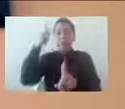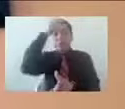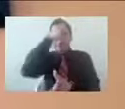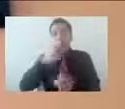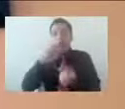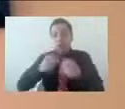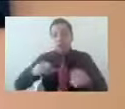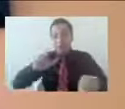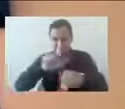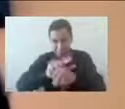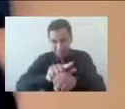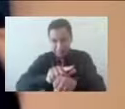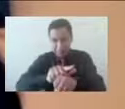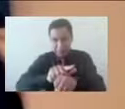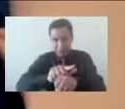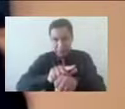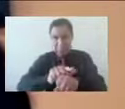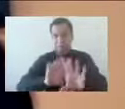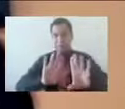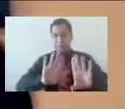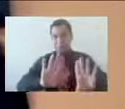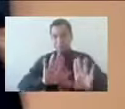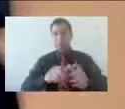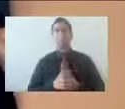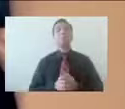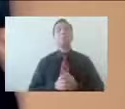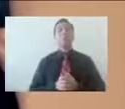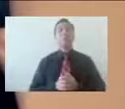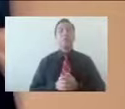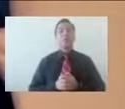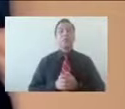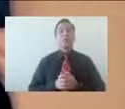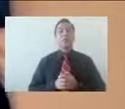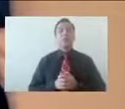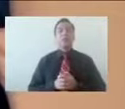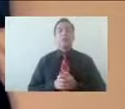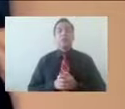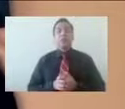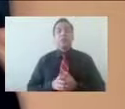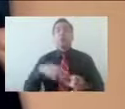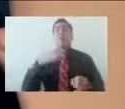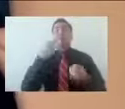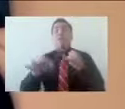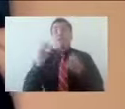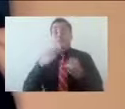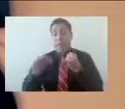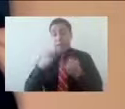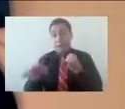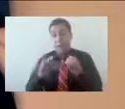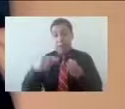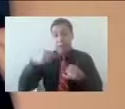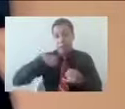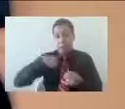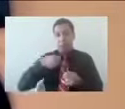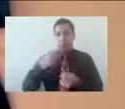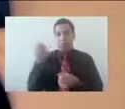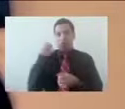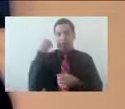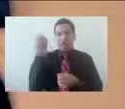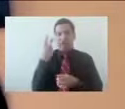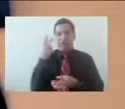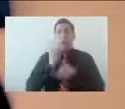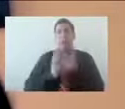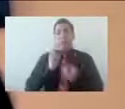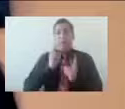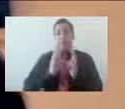Para que en la última charla, que ya aproximadamente les estarán indicando la fecha y la hora, pues podamos realizar una serie de preguntas